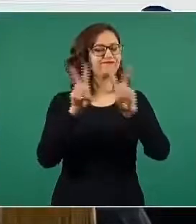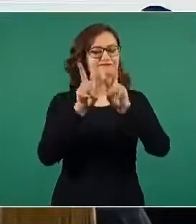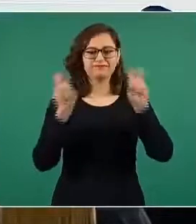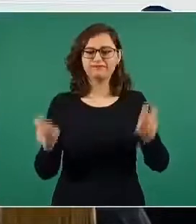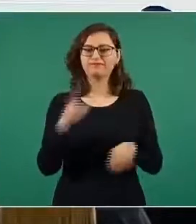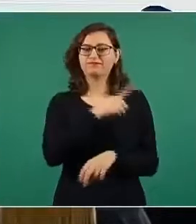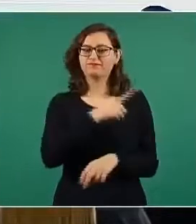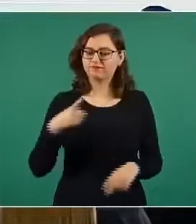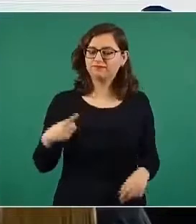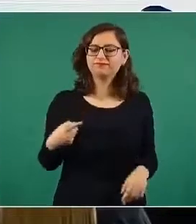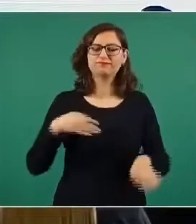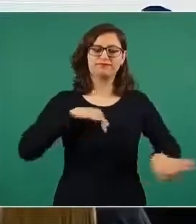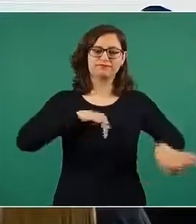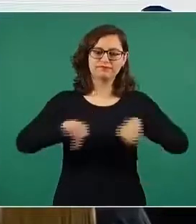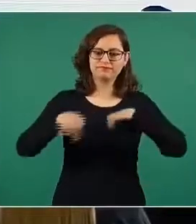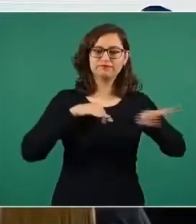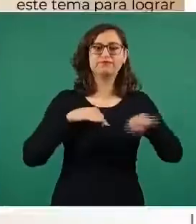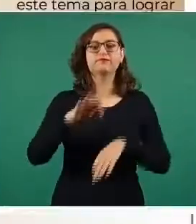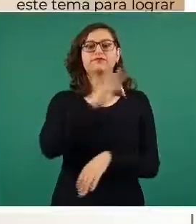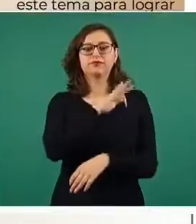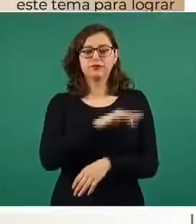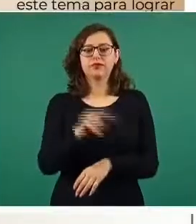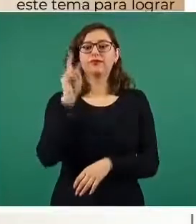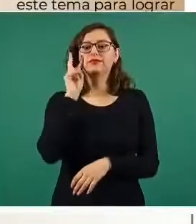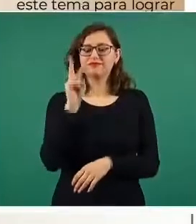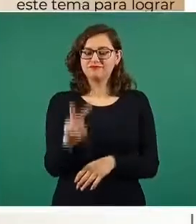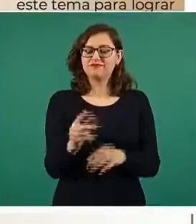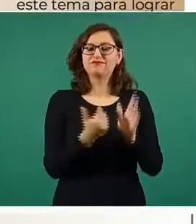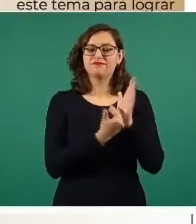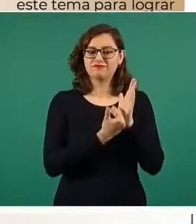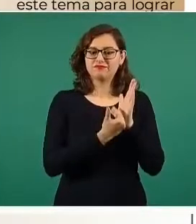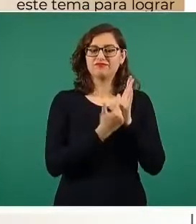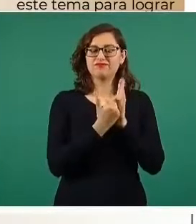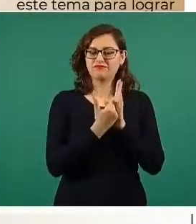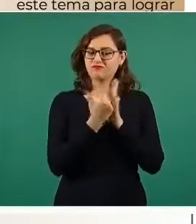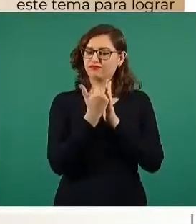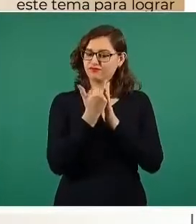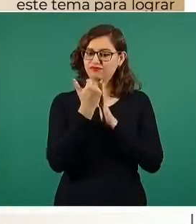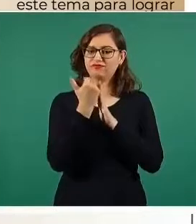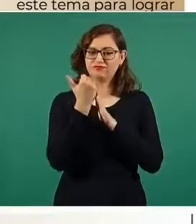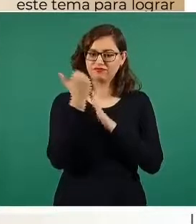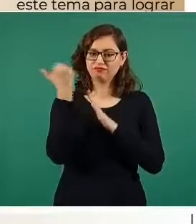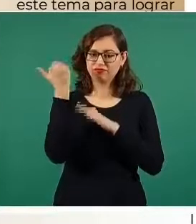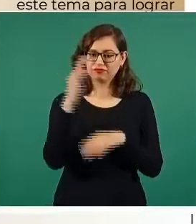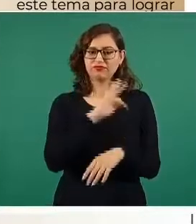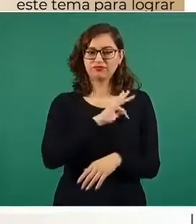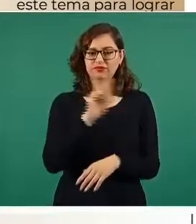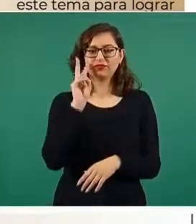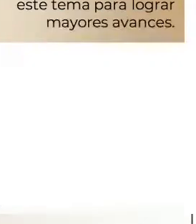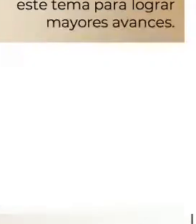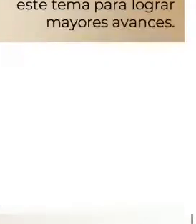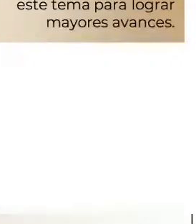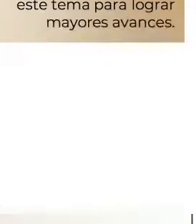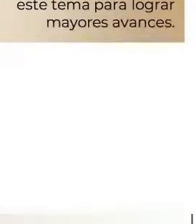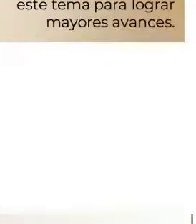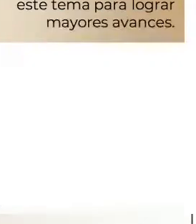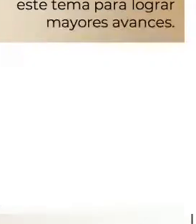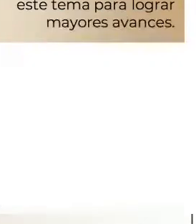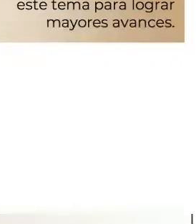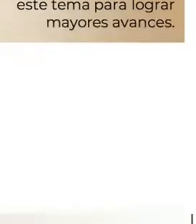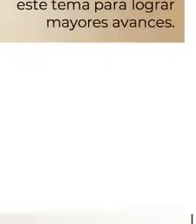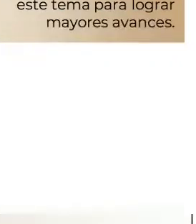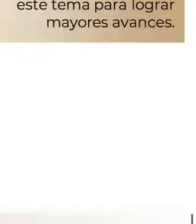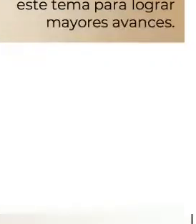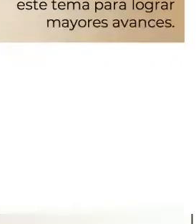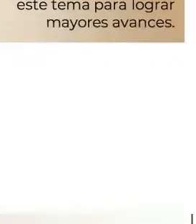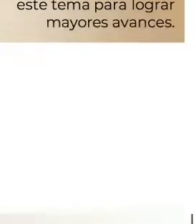aunque aquí claramente también se ve que ha ido a la alza en este mes, en este último